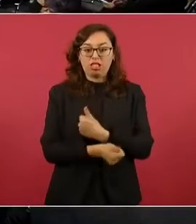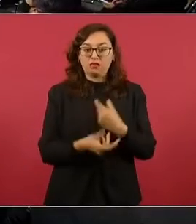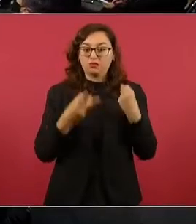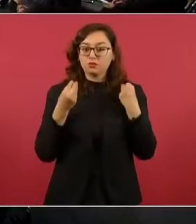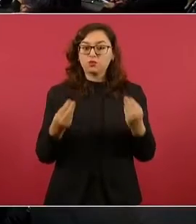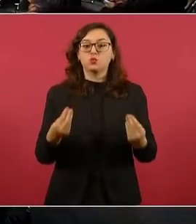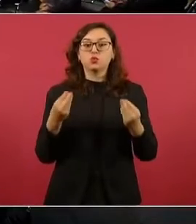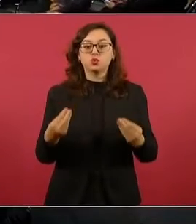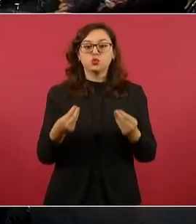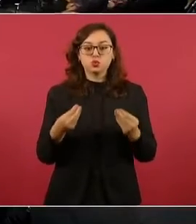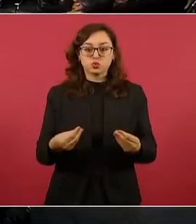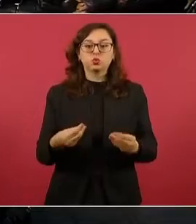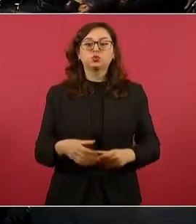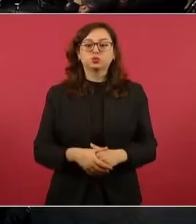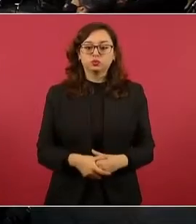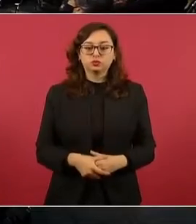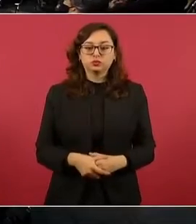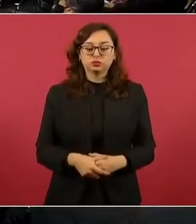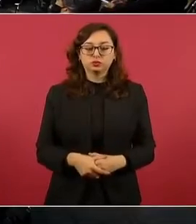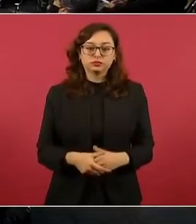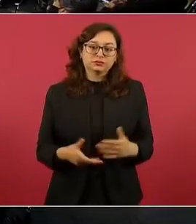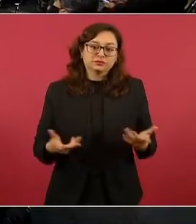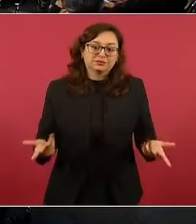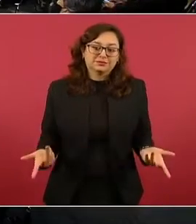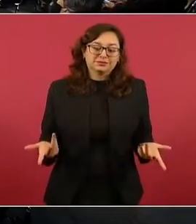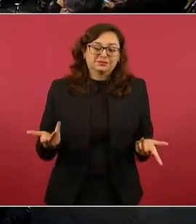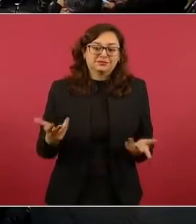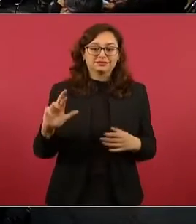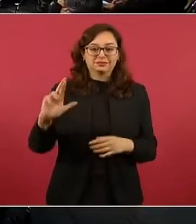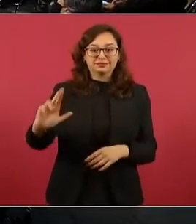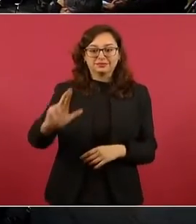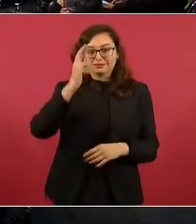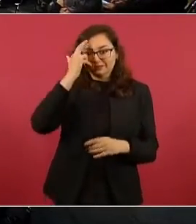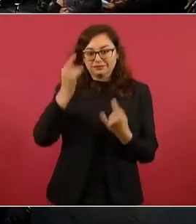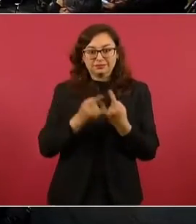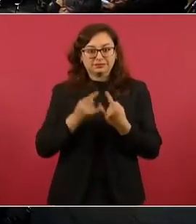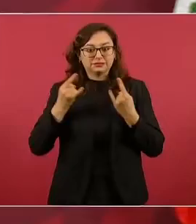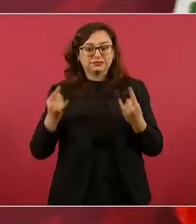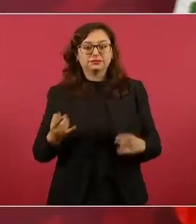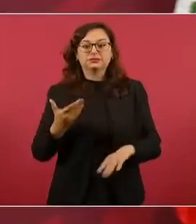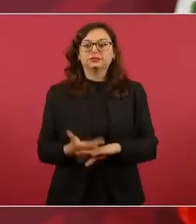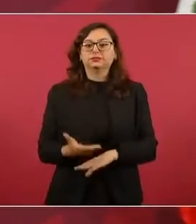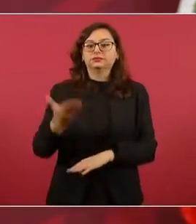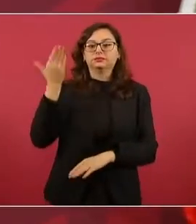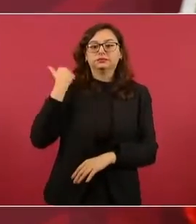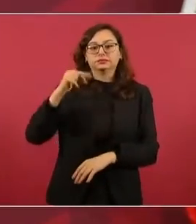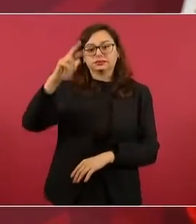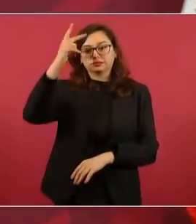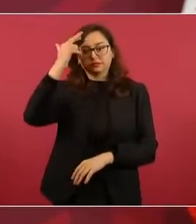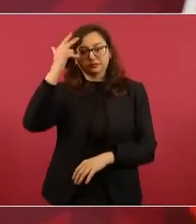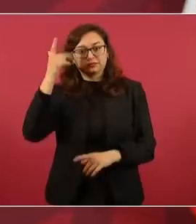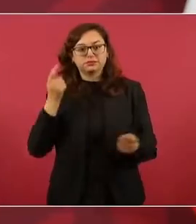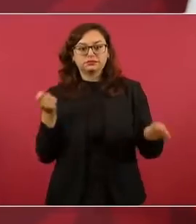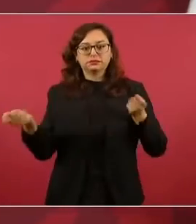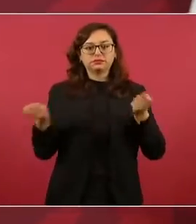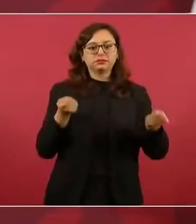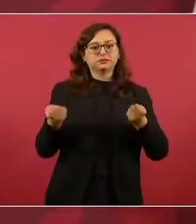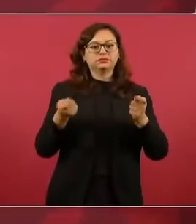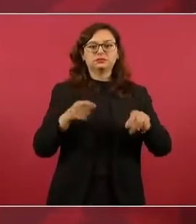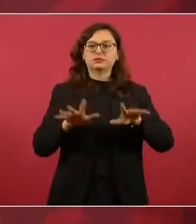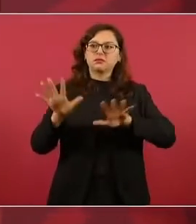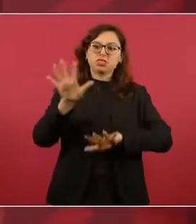Acuérdense cómo dominaba Porfirio Díaz, pues con El Imparcial,